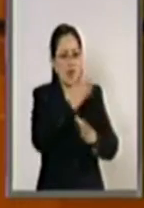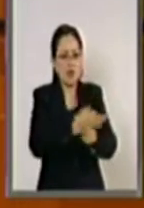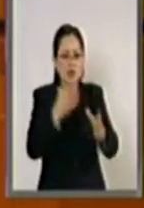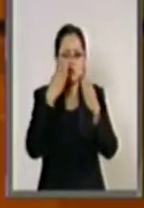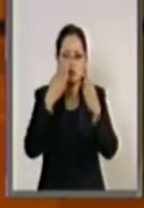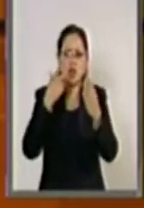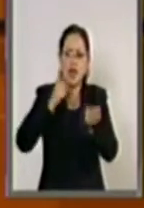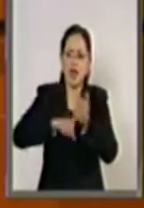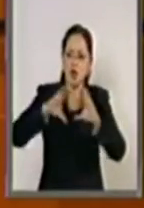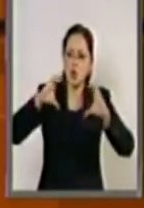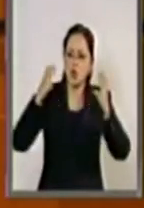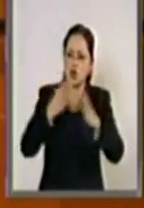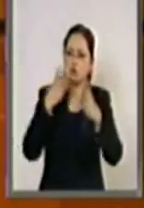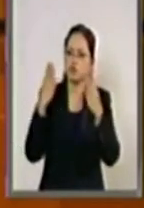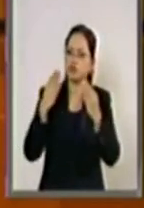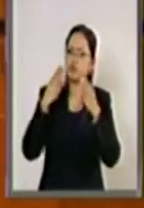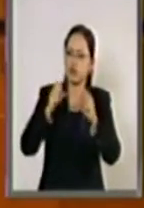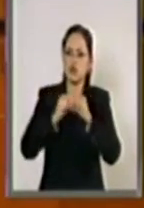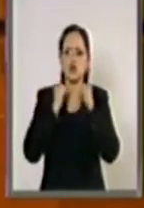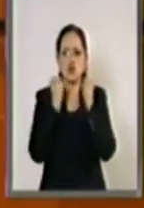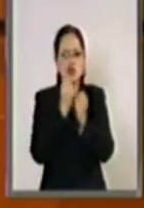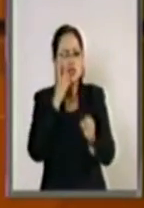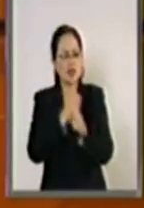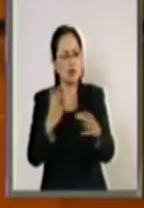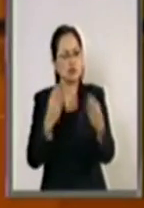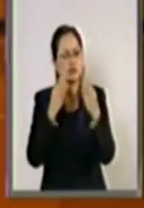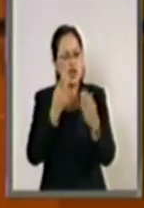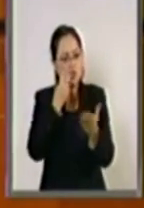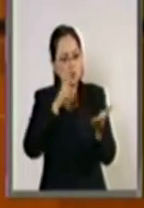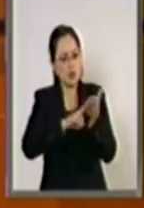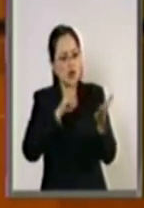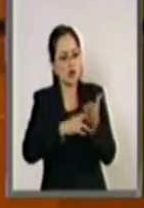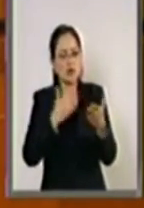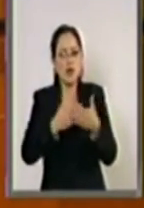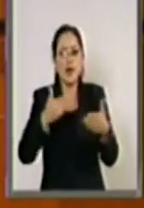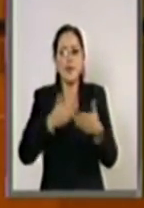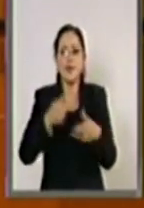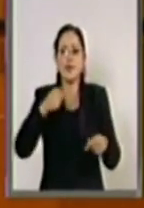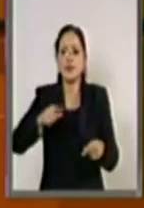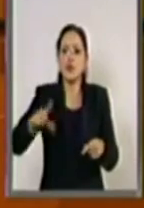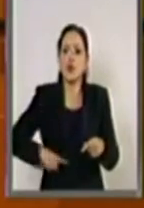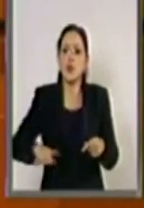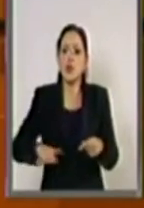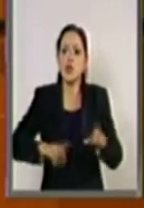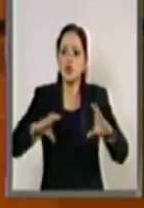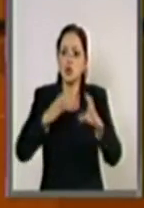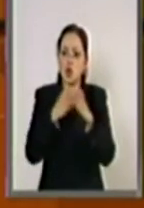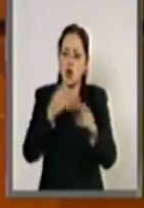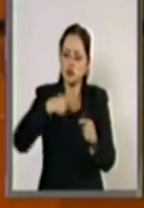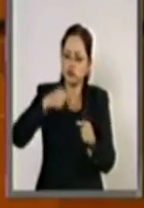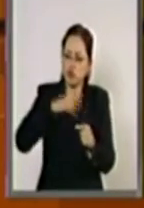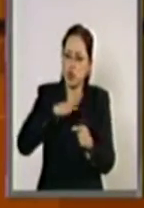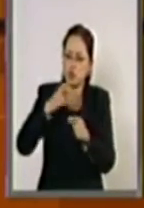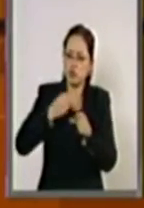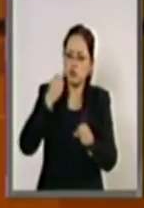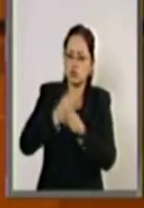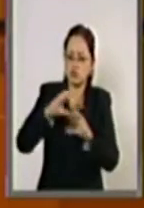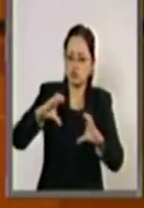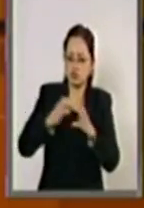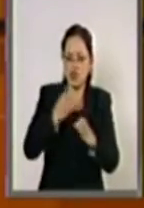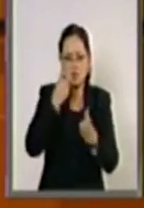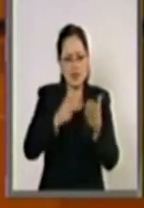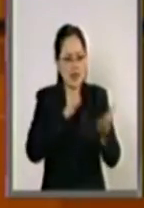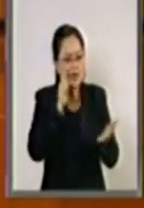comunidad, que es en la sociedad. Y que hoy como gobierno y como legisladores, nos toca la oportunidad de hacer estas